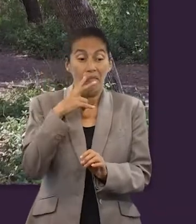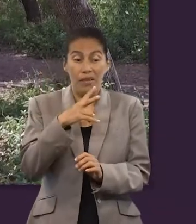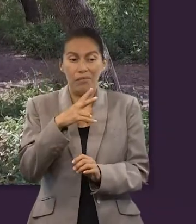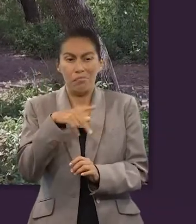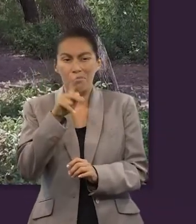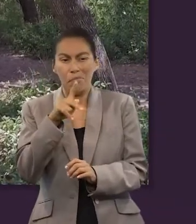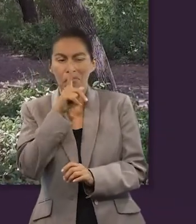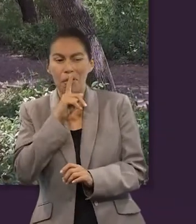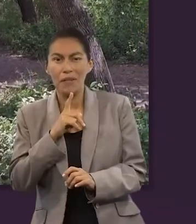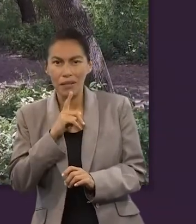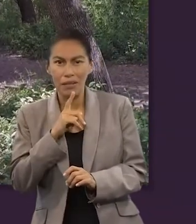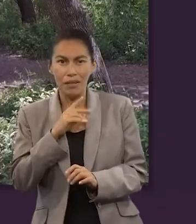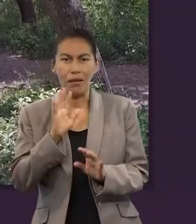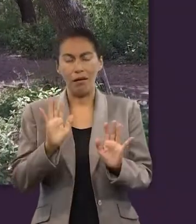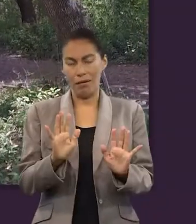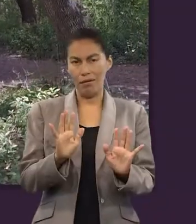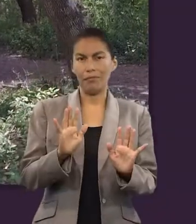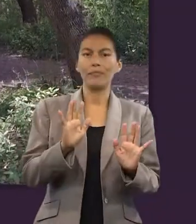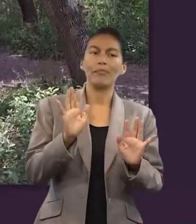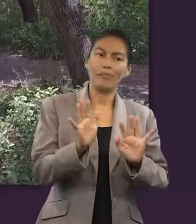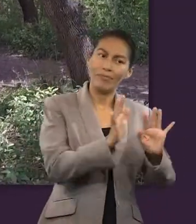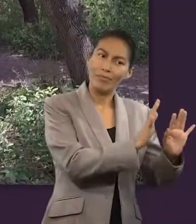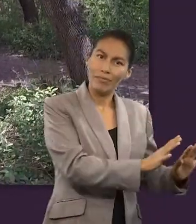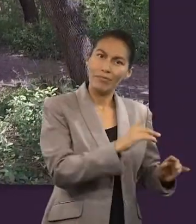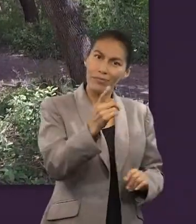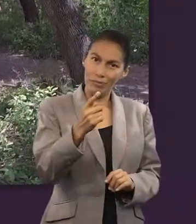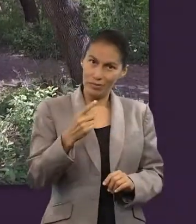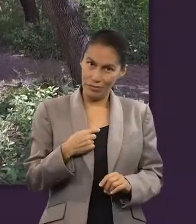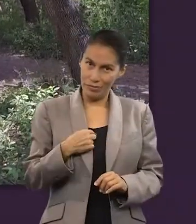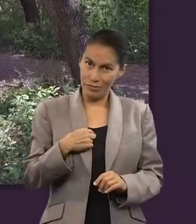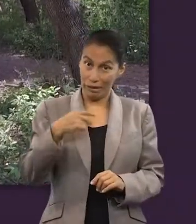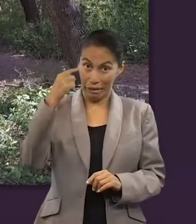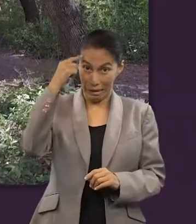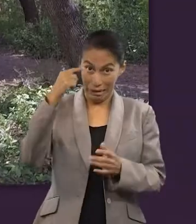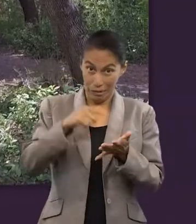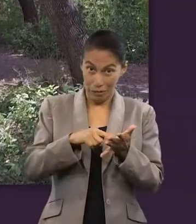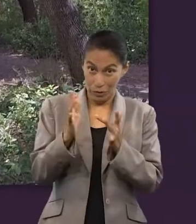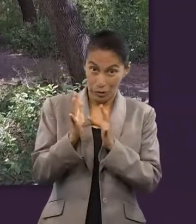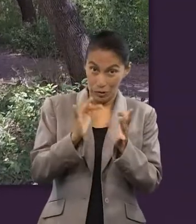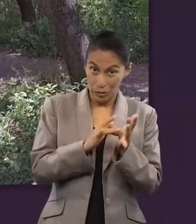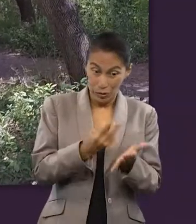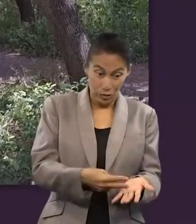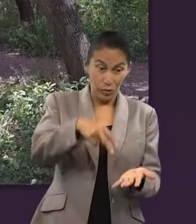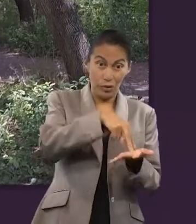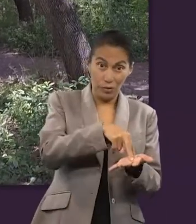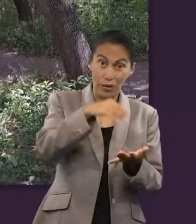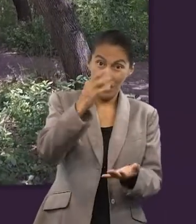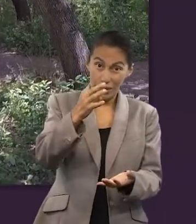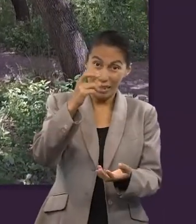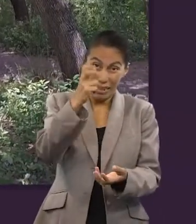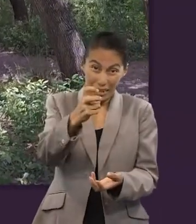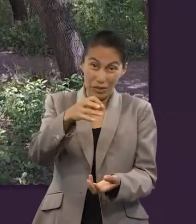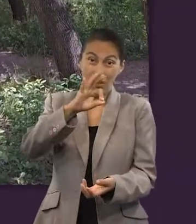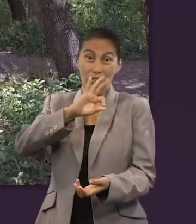Ahora, tú y yo reconocemos que si creemos que Cristo vivió, murió y resucitó, es por la fe. Pero eso no quiere decir que no